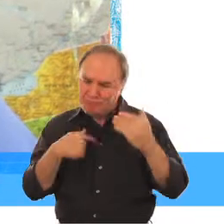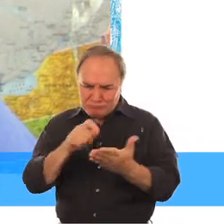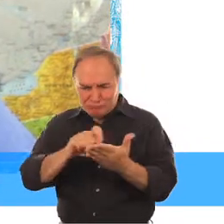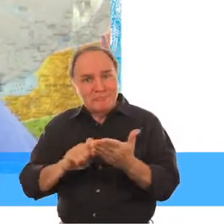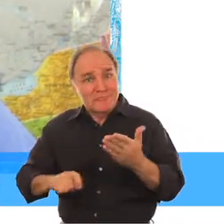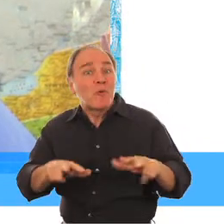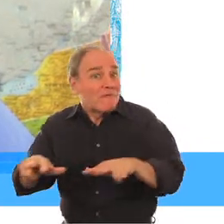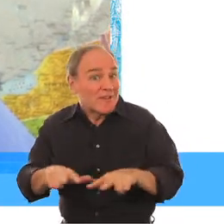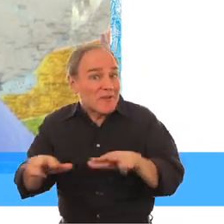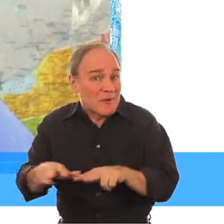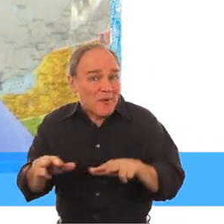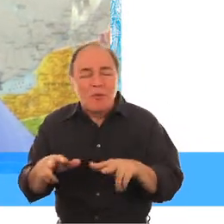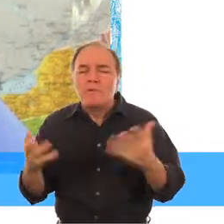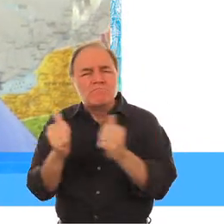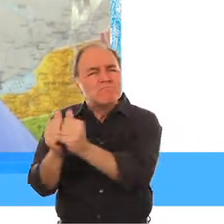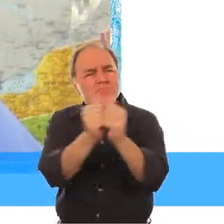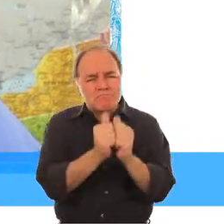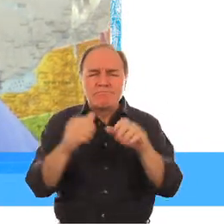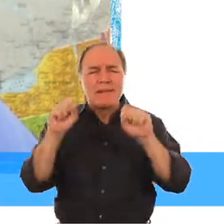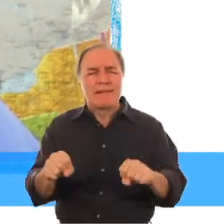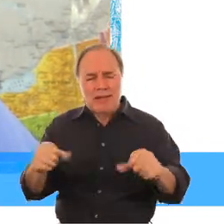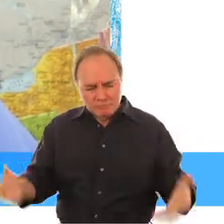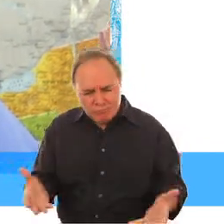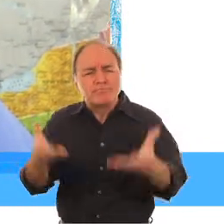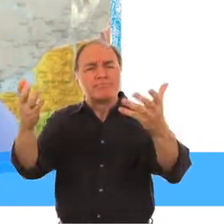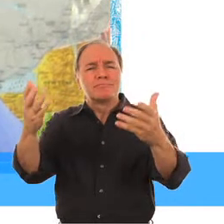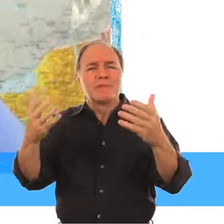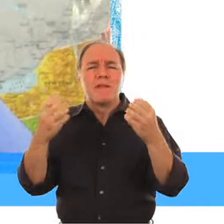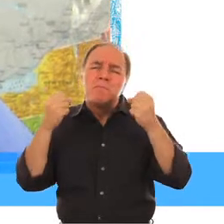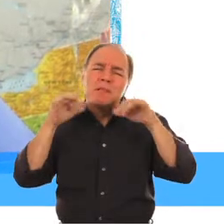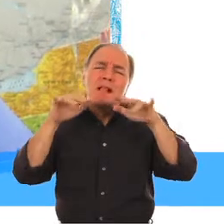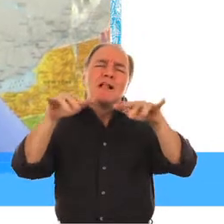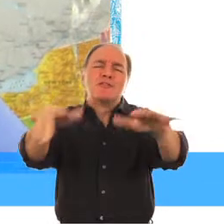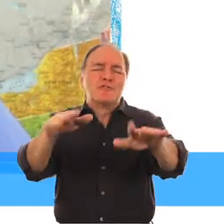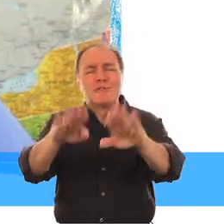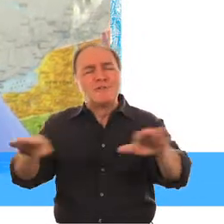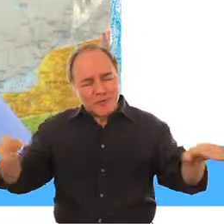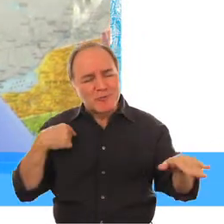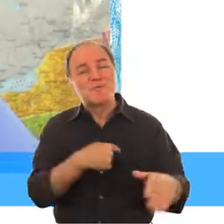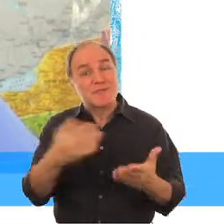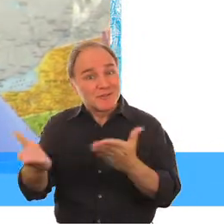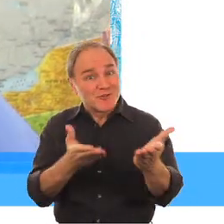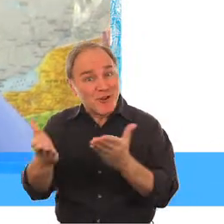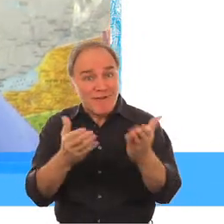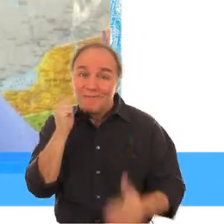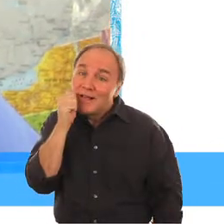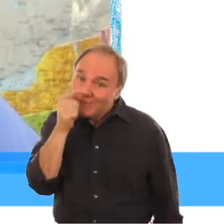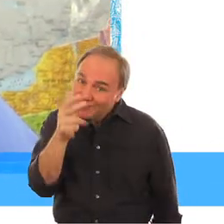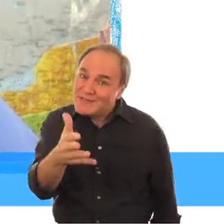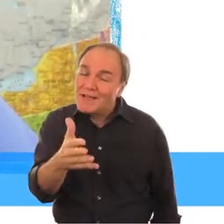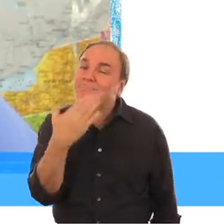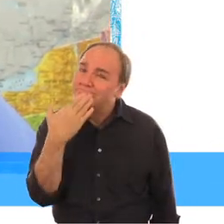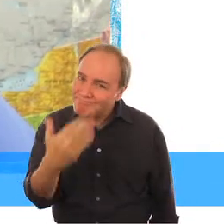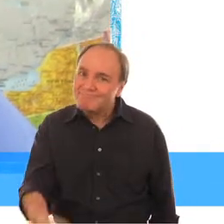este video, tanto como yo disfruté al escribirlo Creo que juntos podemos hacer de la inclusión una realidad para los millones de niños a los